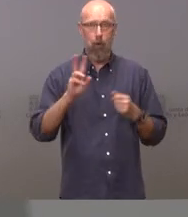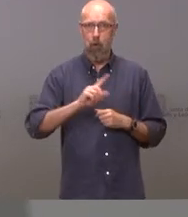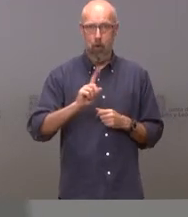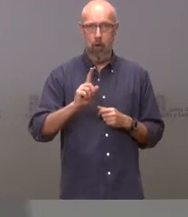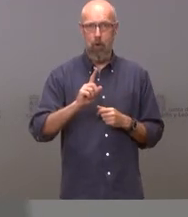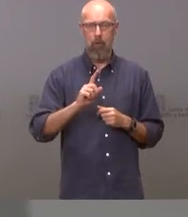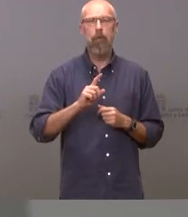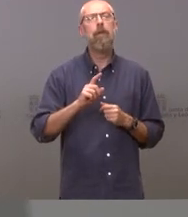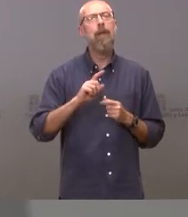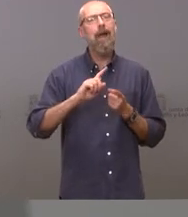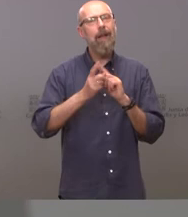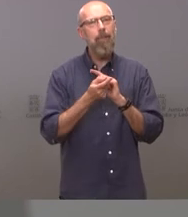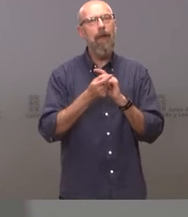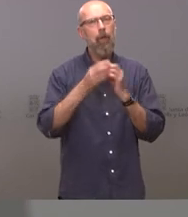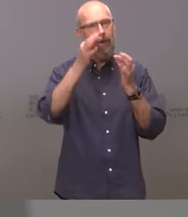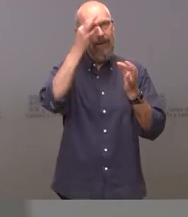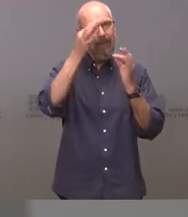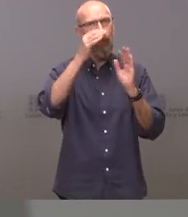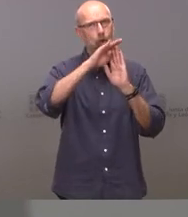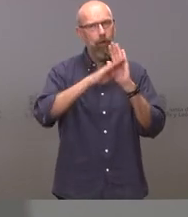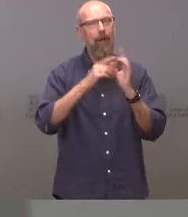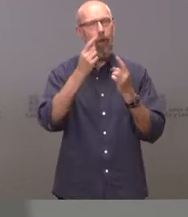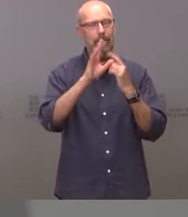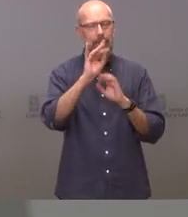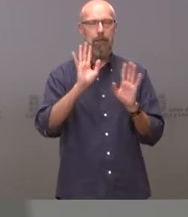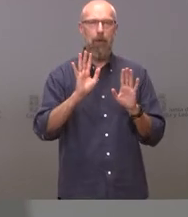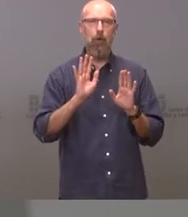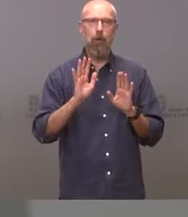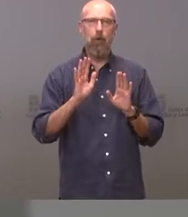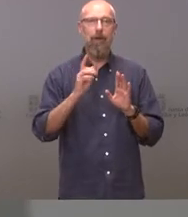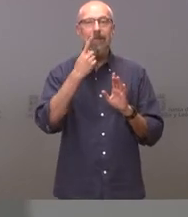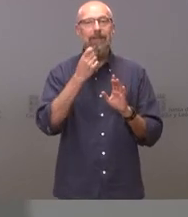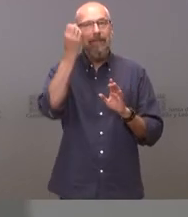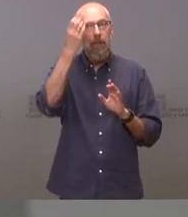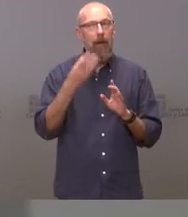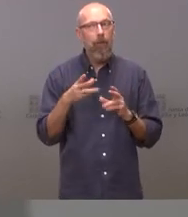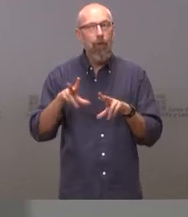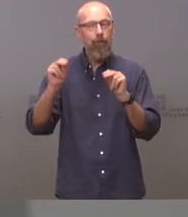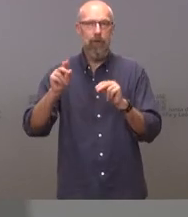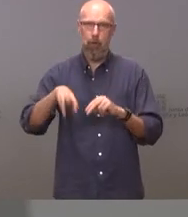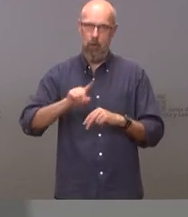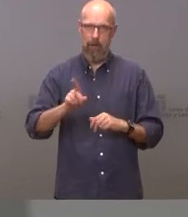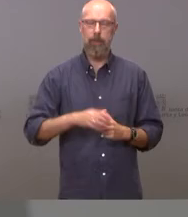en ese semáforo se han cambiado las luces en ese semáforo pero no ha desaparecido el semáforo